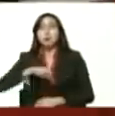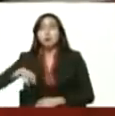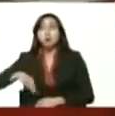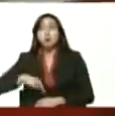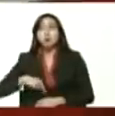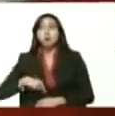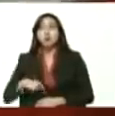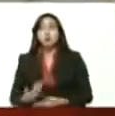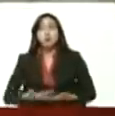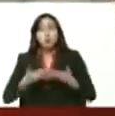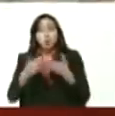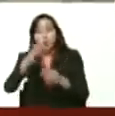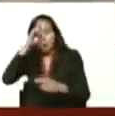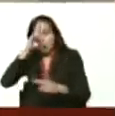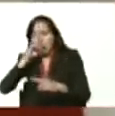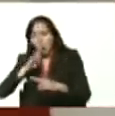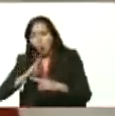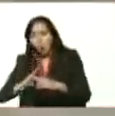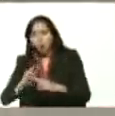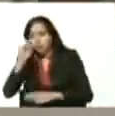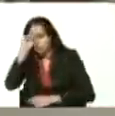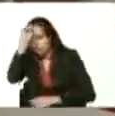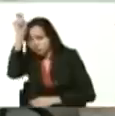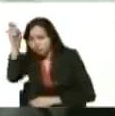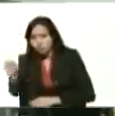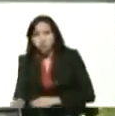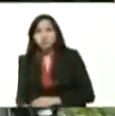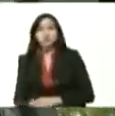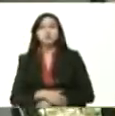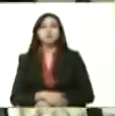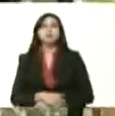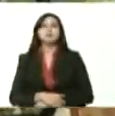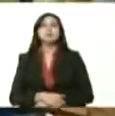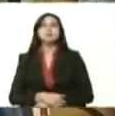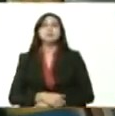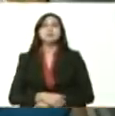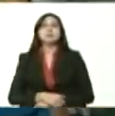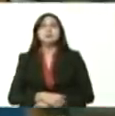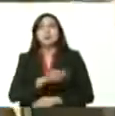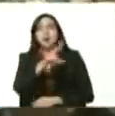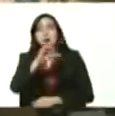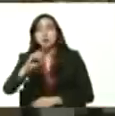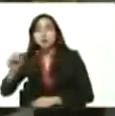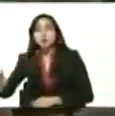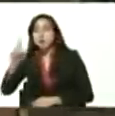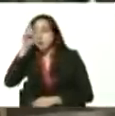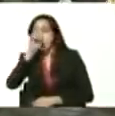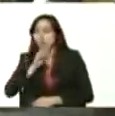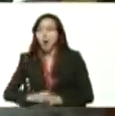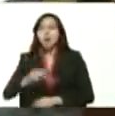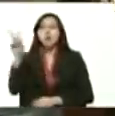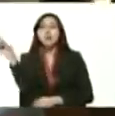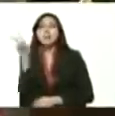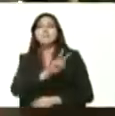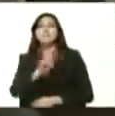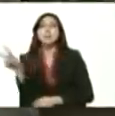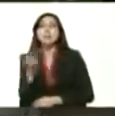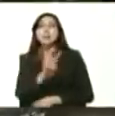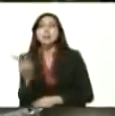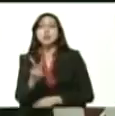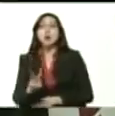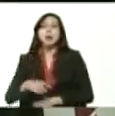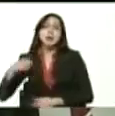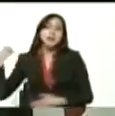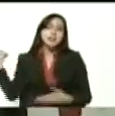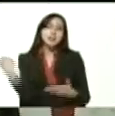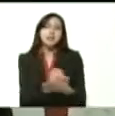a lo que honor merece al bicentenario de Venezuela a esos 200 años de